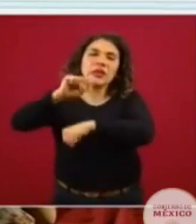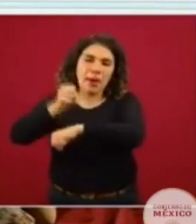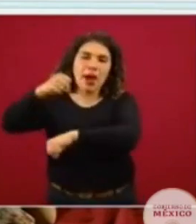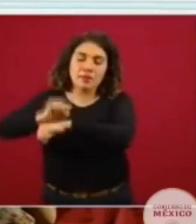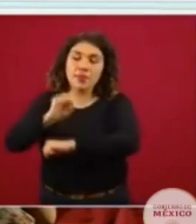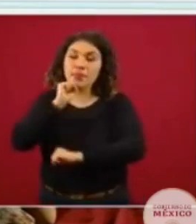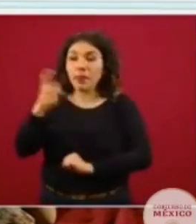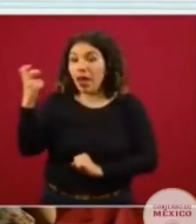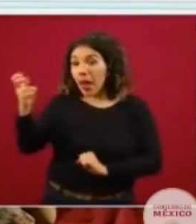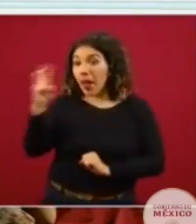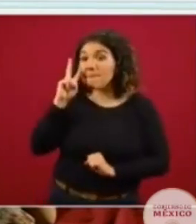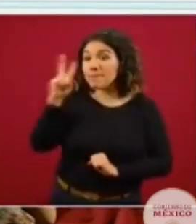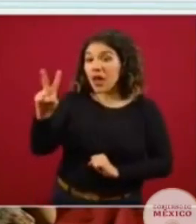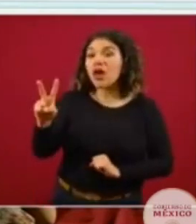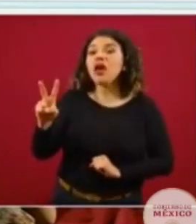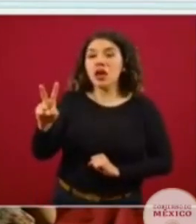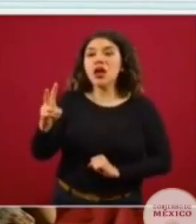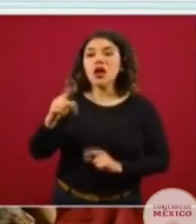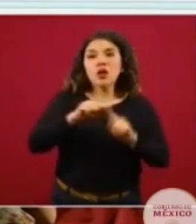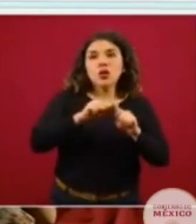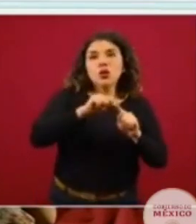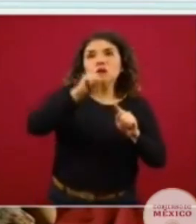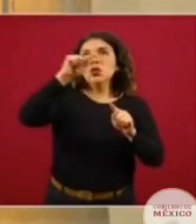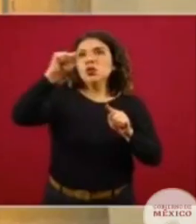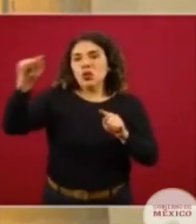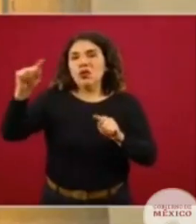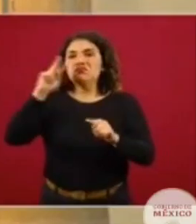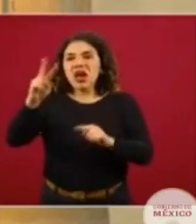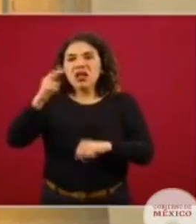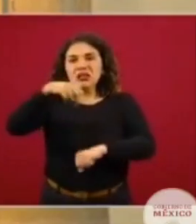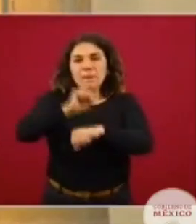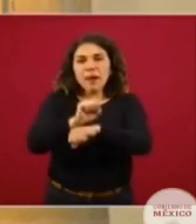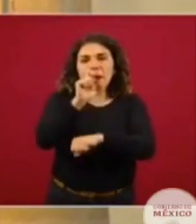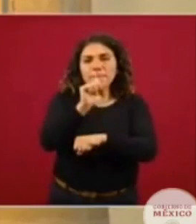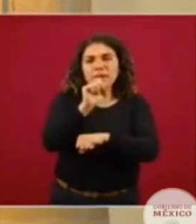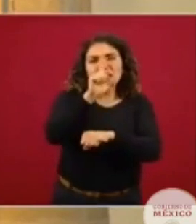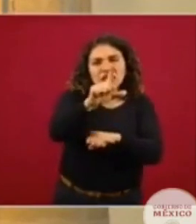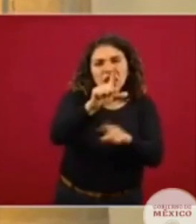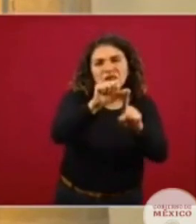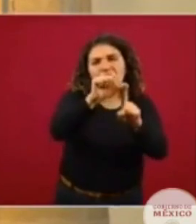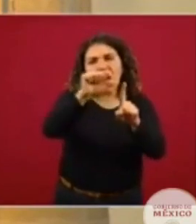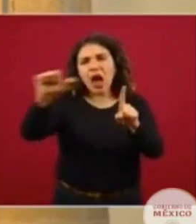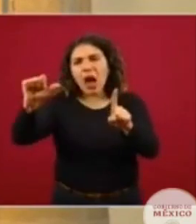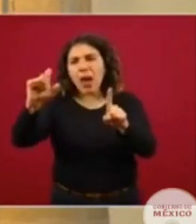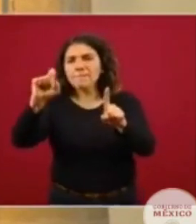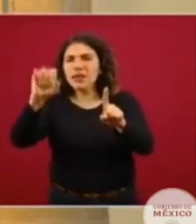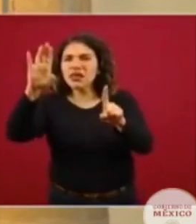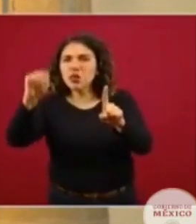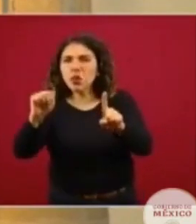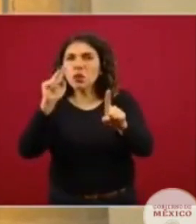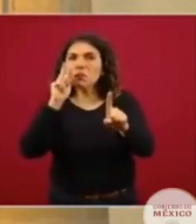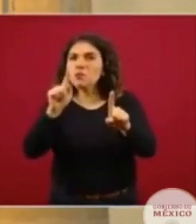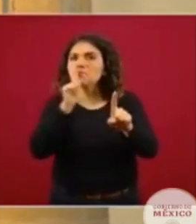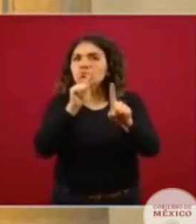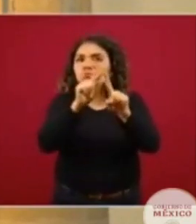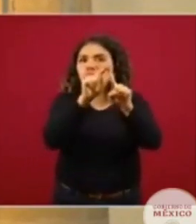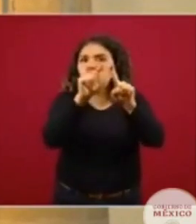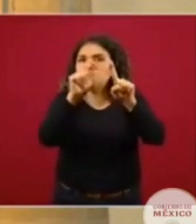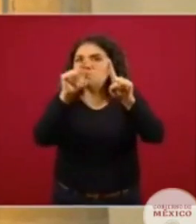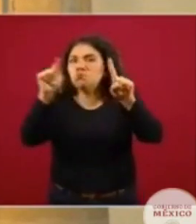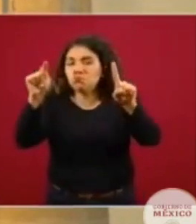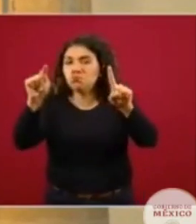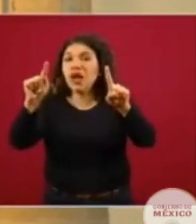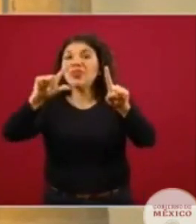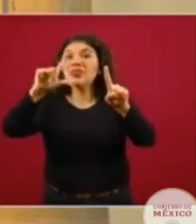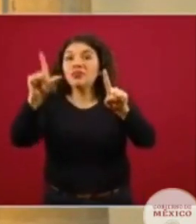Aquí podemos ver esa clara meseta que se formó prácticamente de la semana 27 a la 29, ya un primer